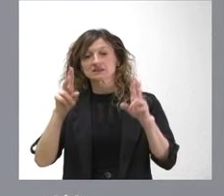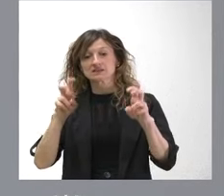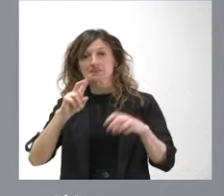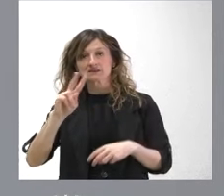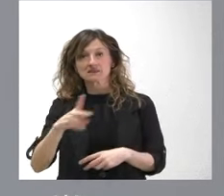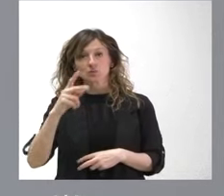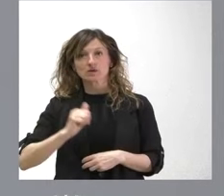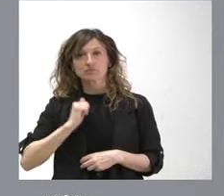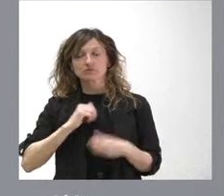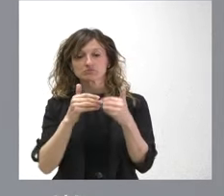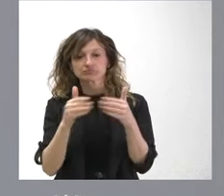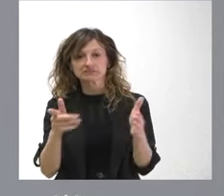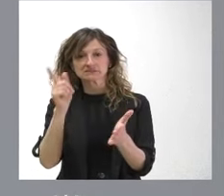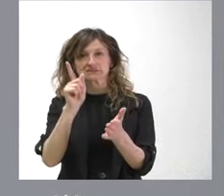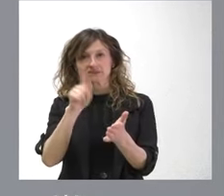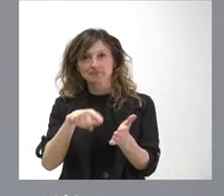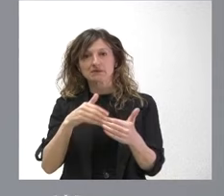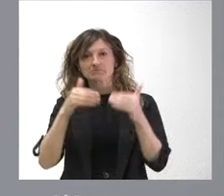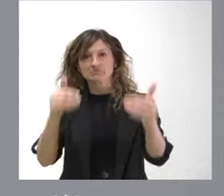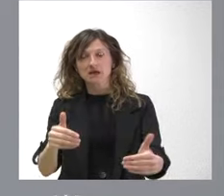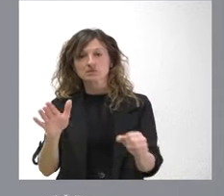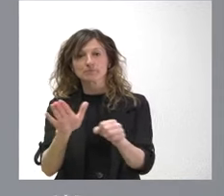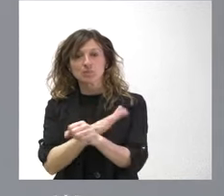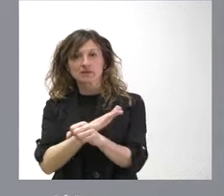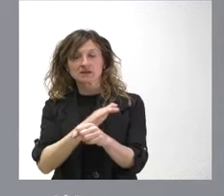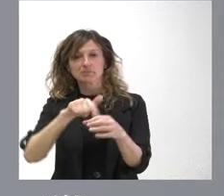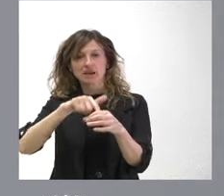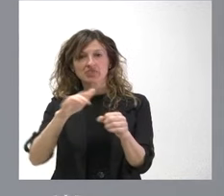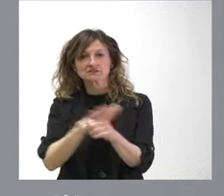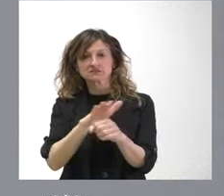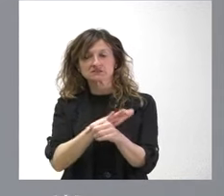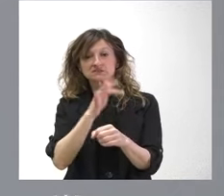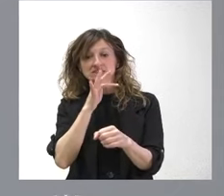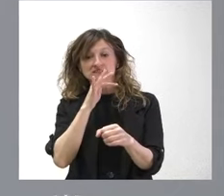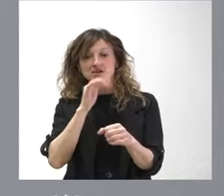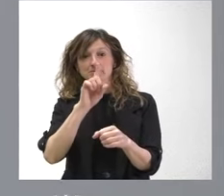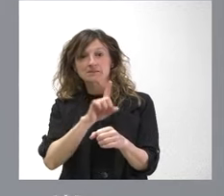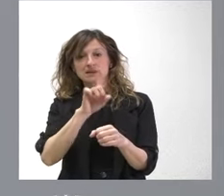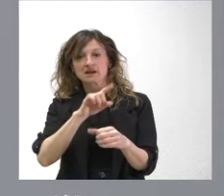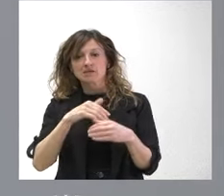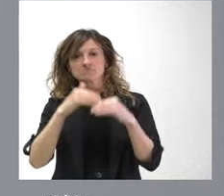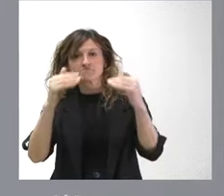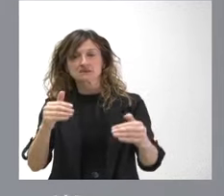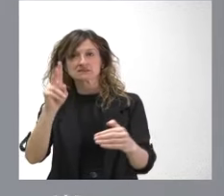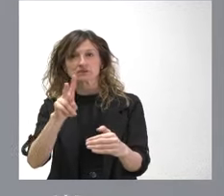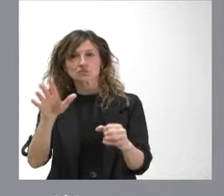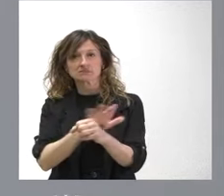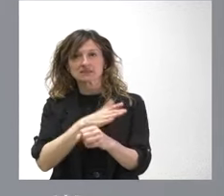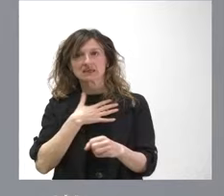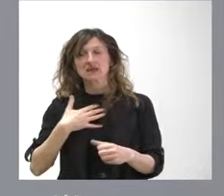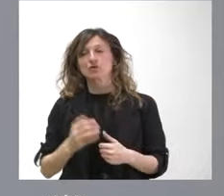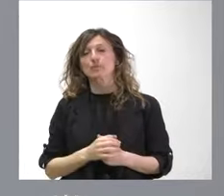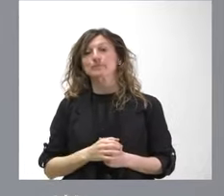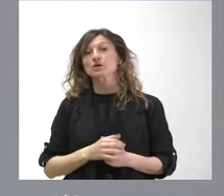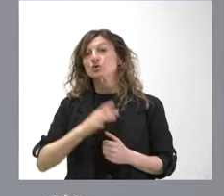oportunidad se abra también en esta ocasión y podamos cubrir muchas de las plazas que no lo han sido en una primera edición y también sería muy